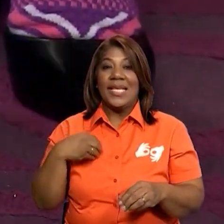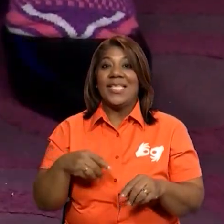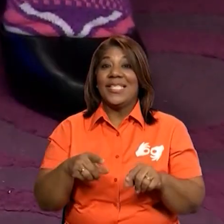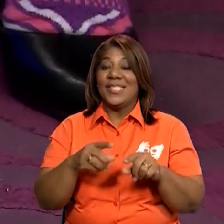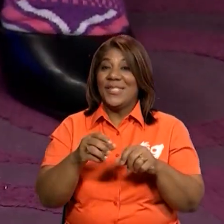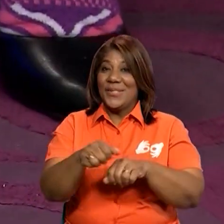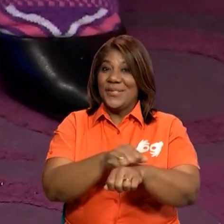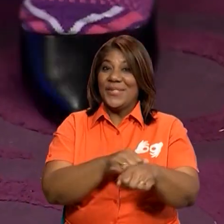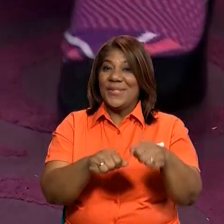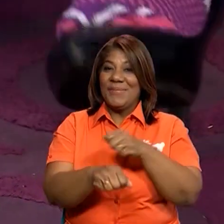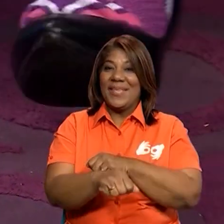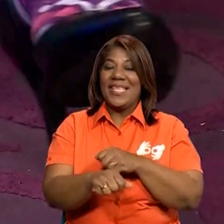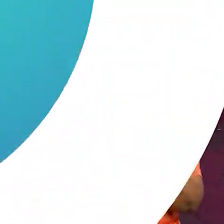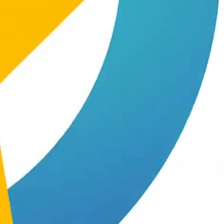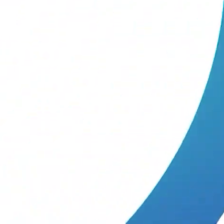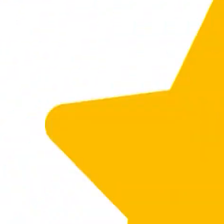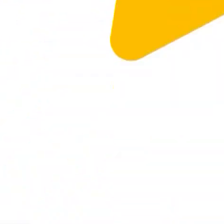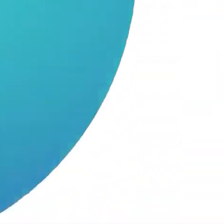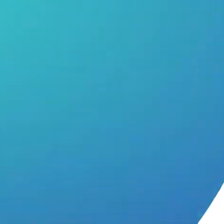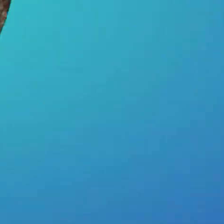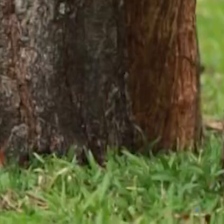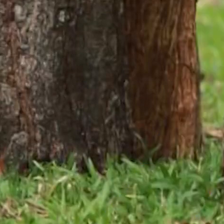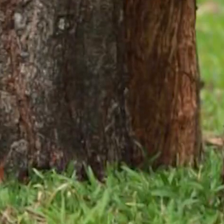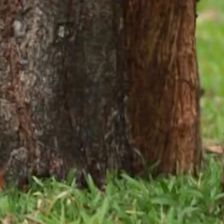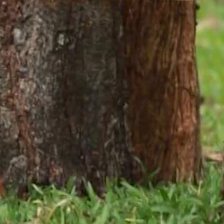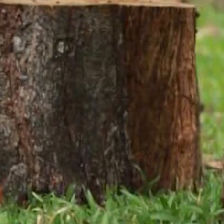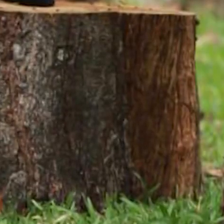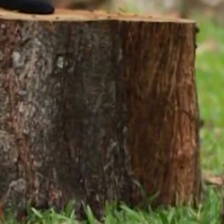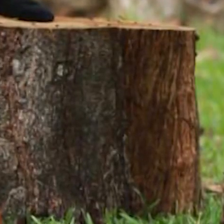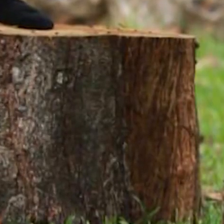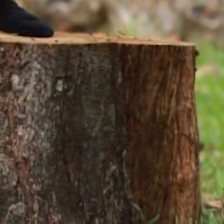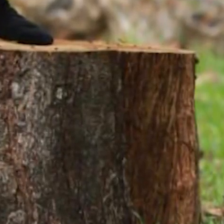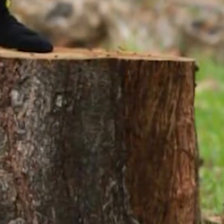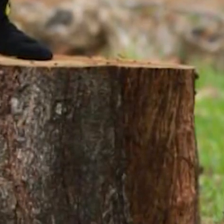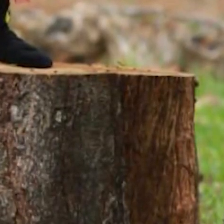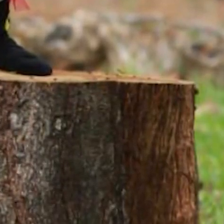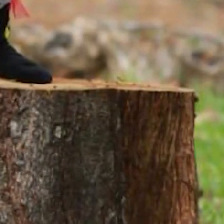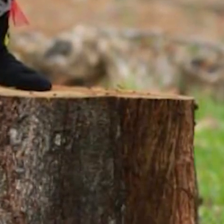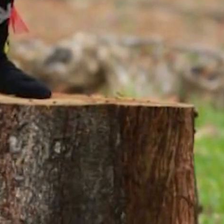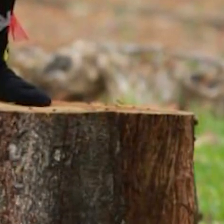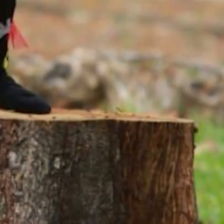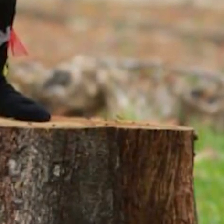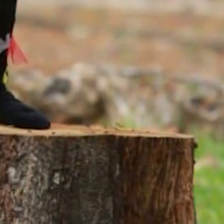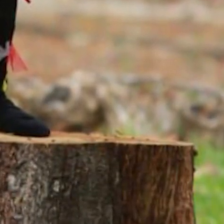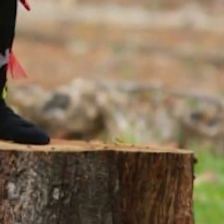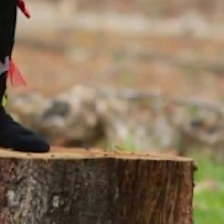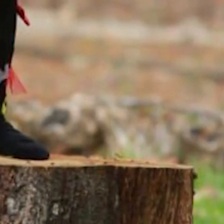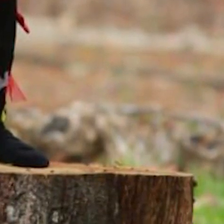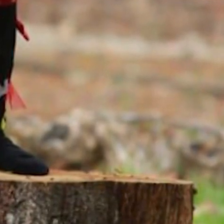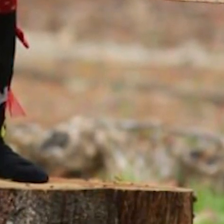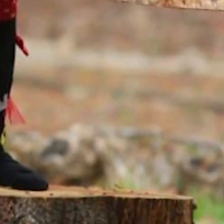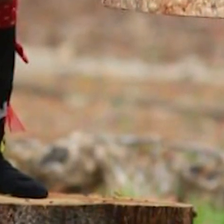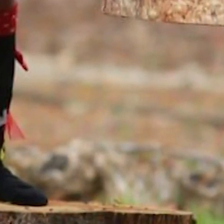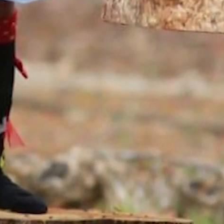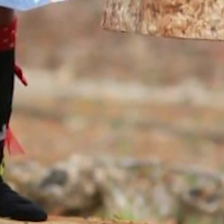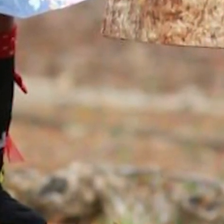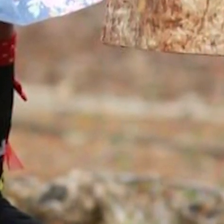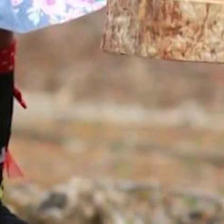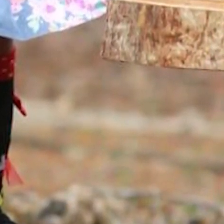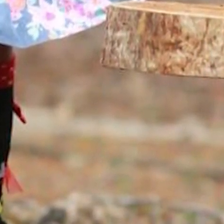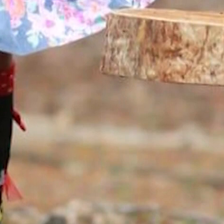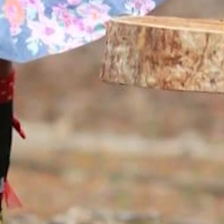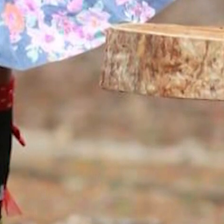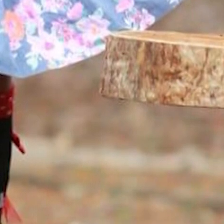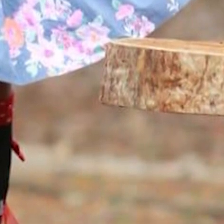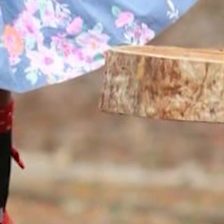diferentes colores. Aquí están. Para recordar esta fecha especial en alusión a el síndrome